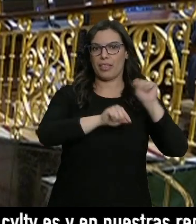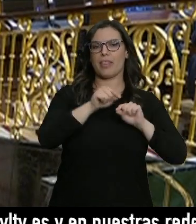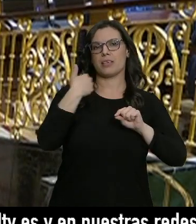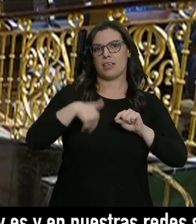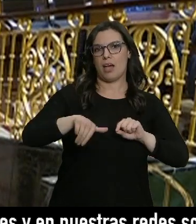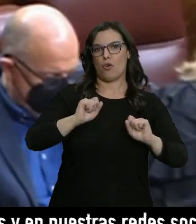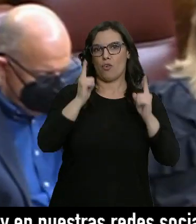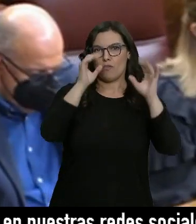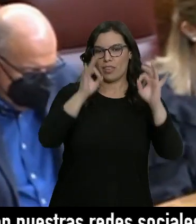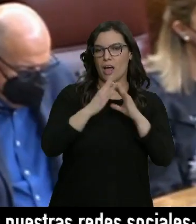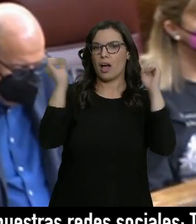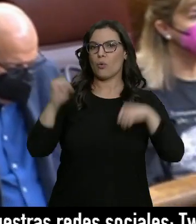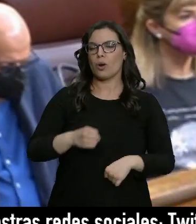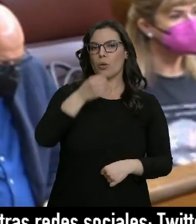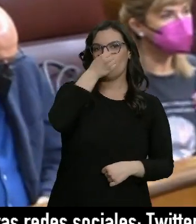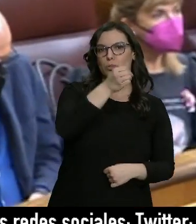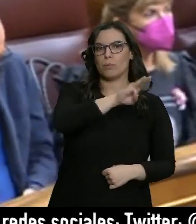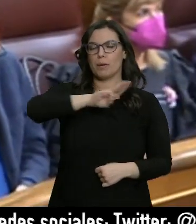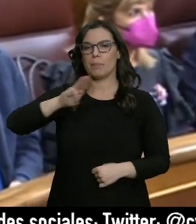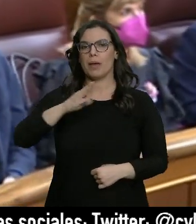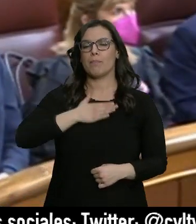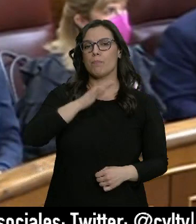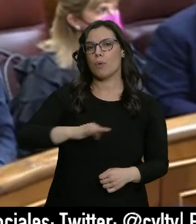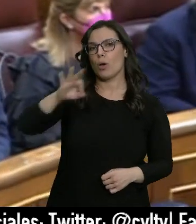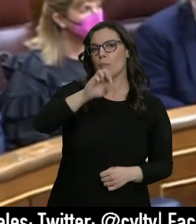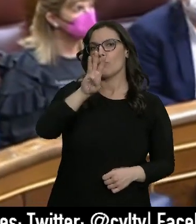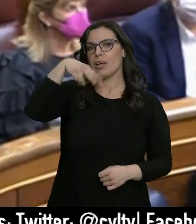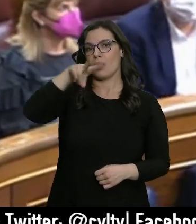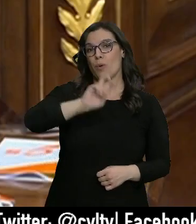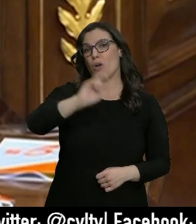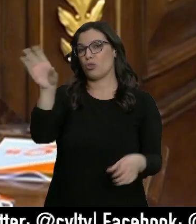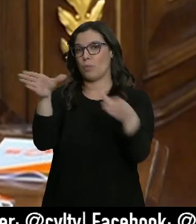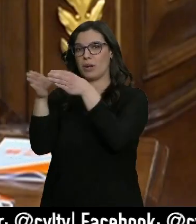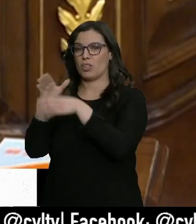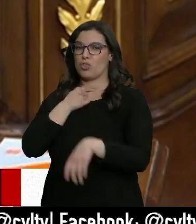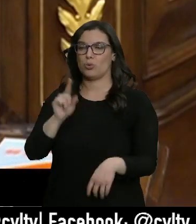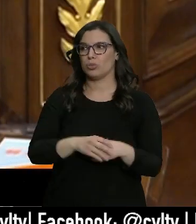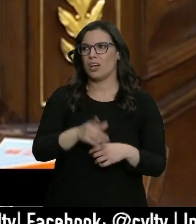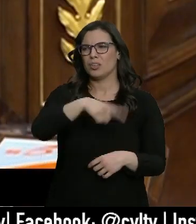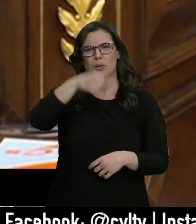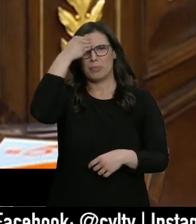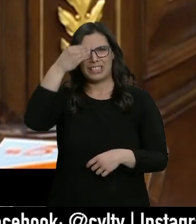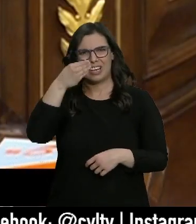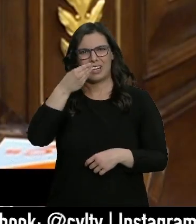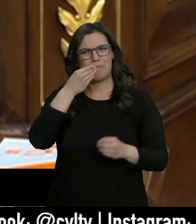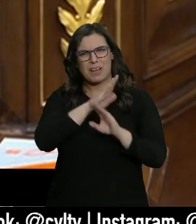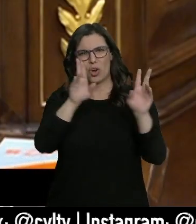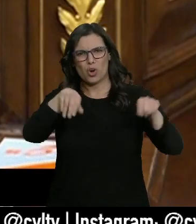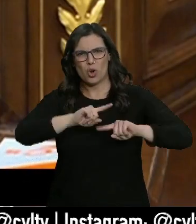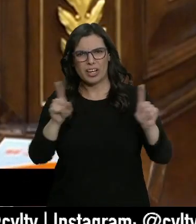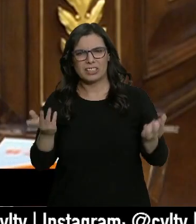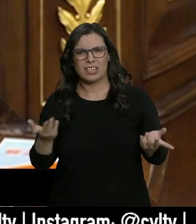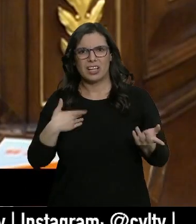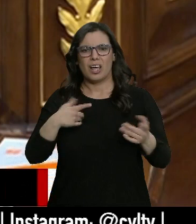hecho tras un acuerdo entre PSOE-PP, Unidas Podemos y PNV que no ha gustado a otros partidos. No se les ocurre mejor servicio a España que repartirse los